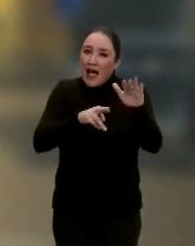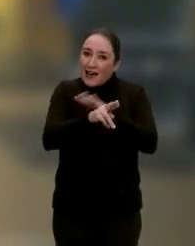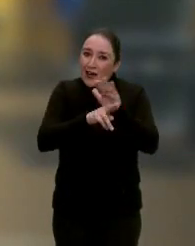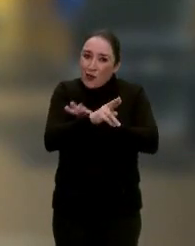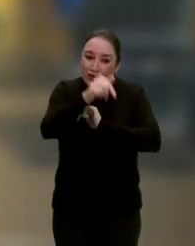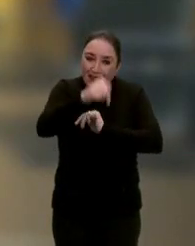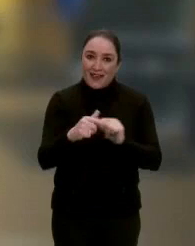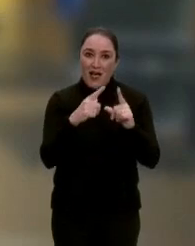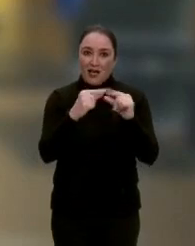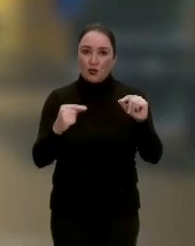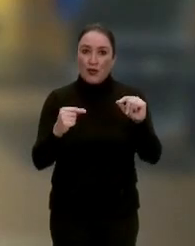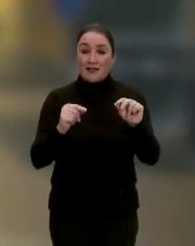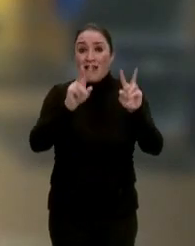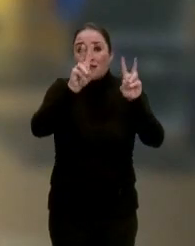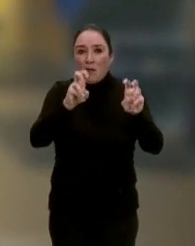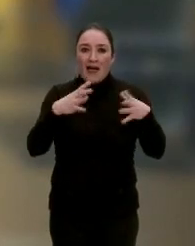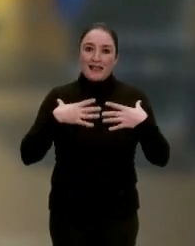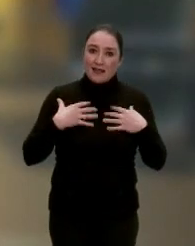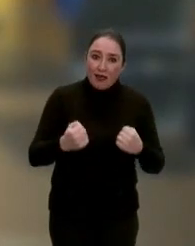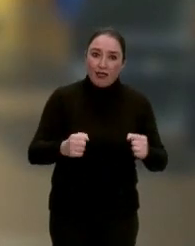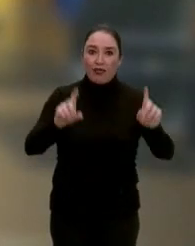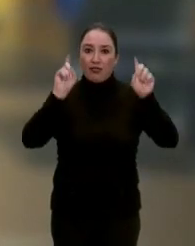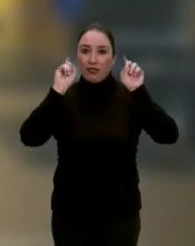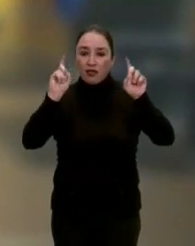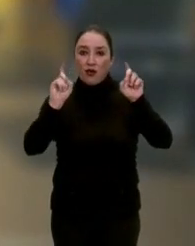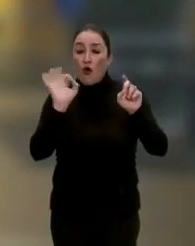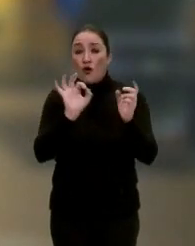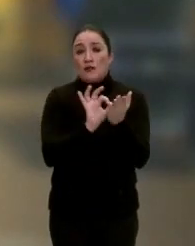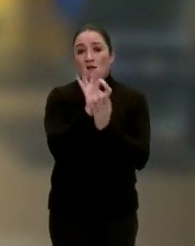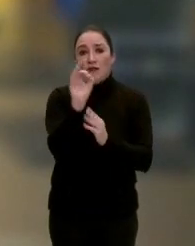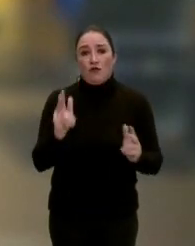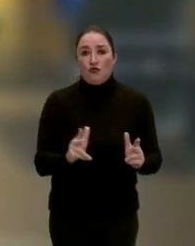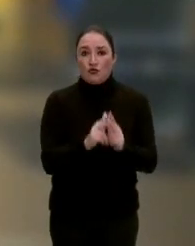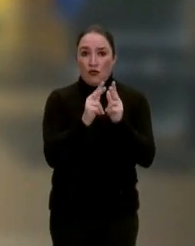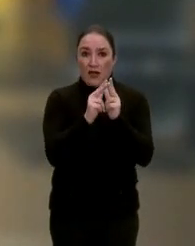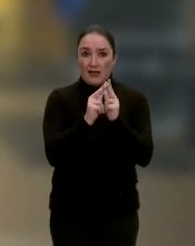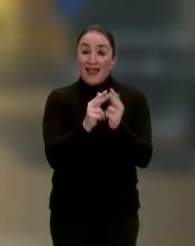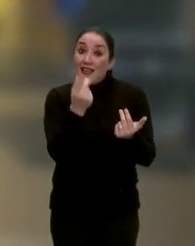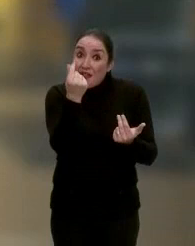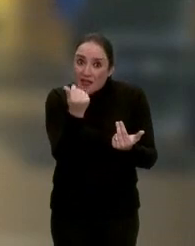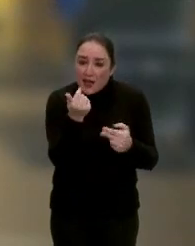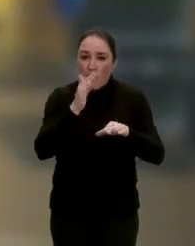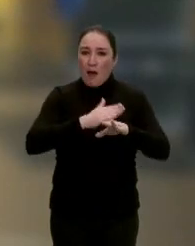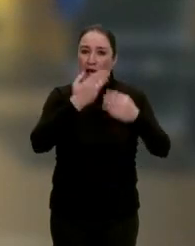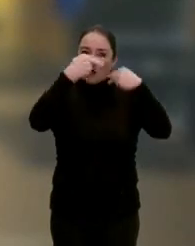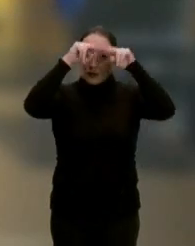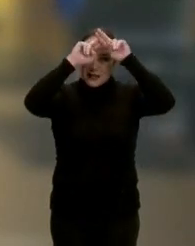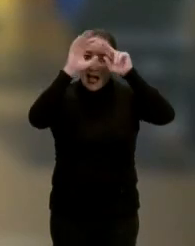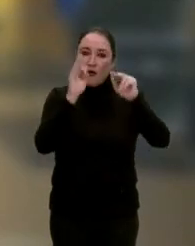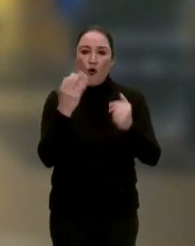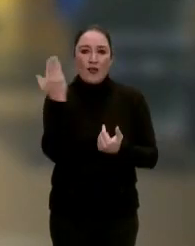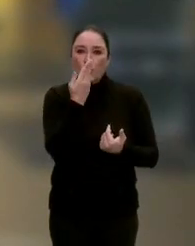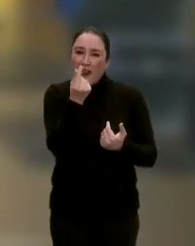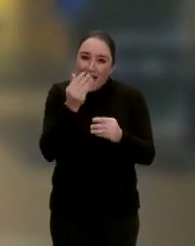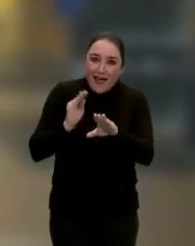nuestra comunidad para la sanidad, la educación y los servicios sociales. Del dinero que habrá para hospitales o para